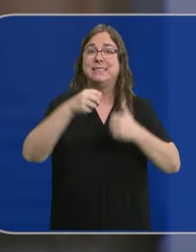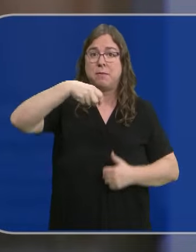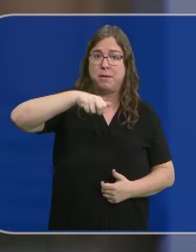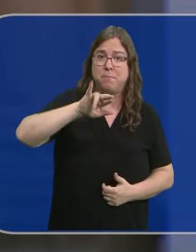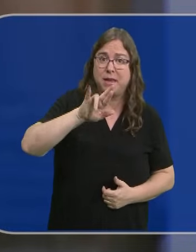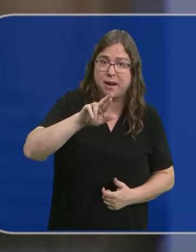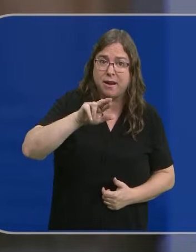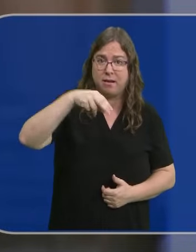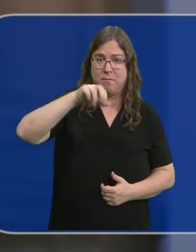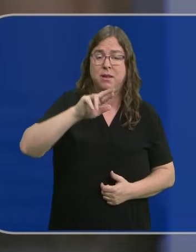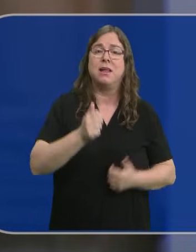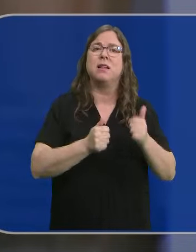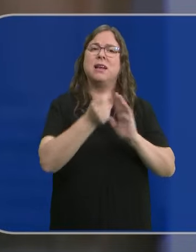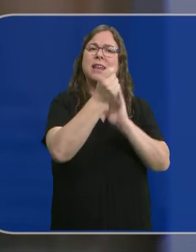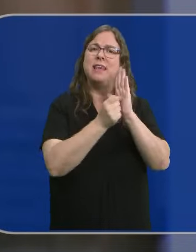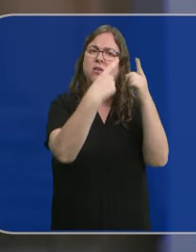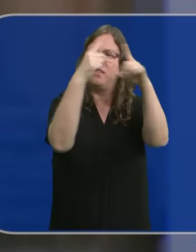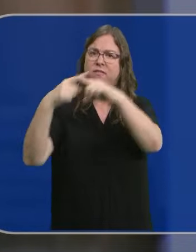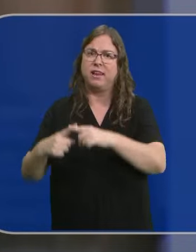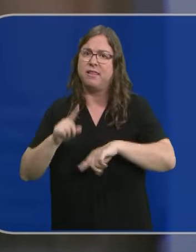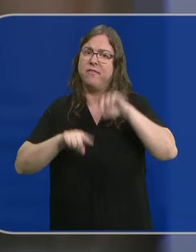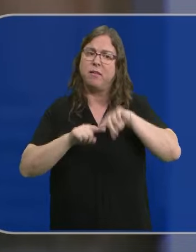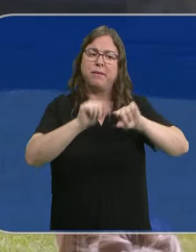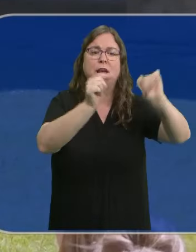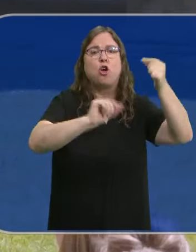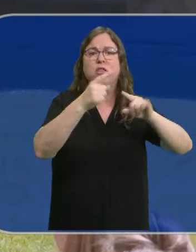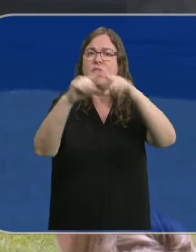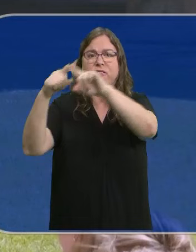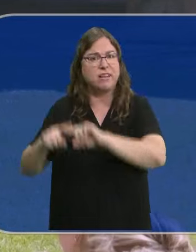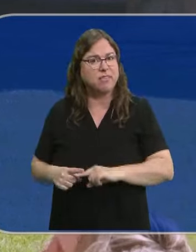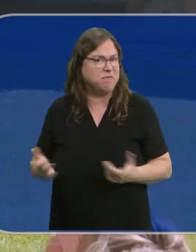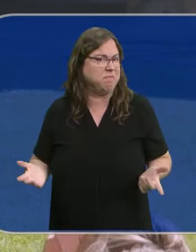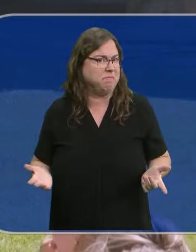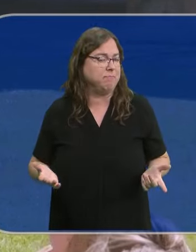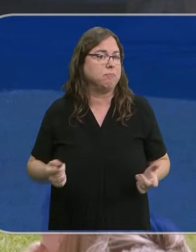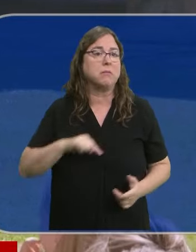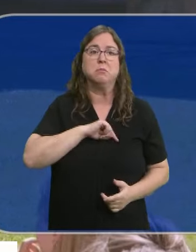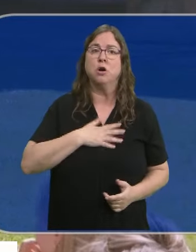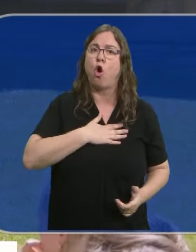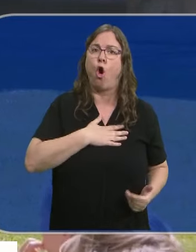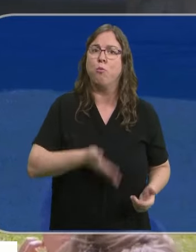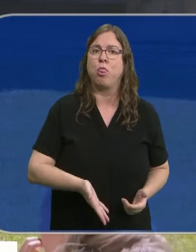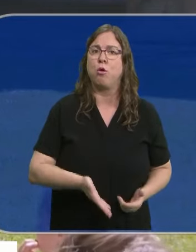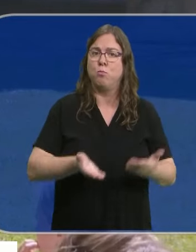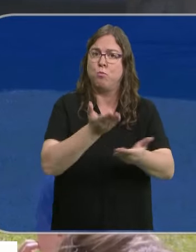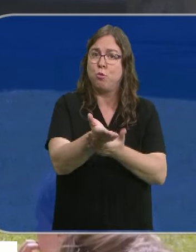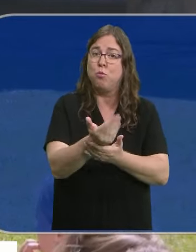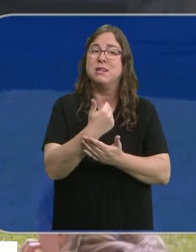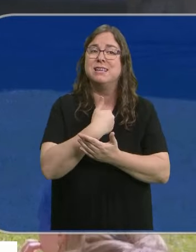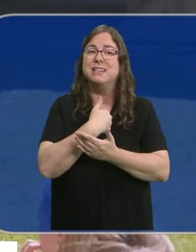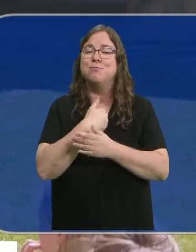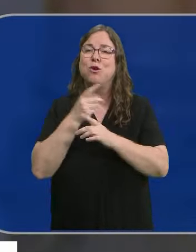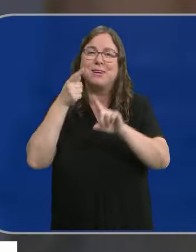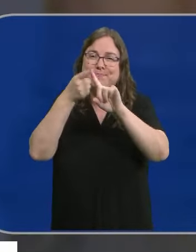MIR, tuvieran criterios distintos de corrección? Nos sentimos cómodos con esta propuesta, porque profundiza en el